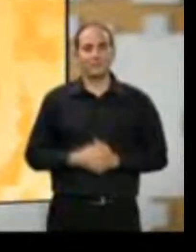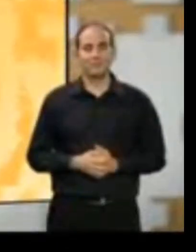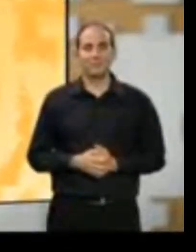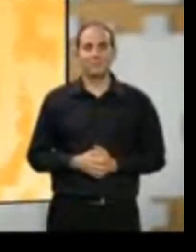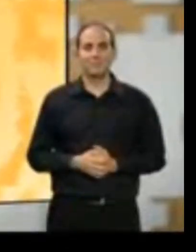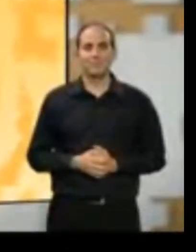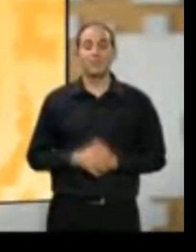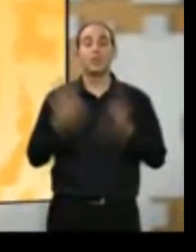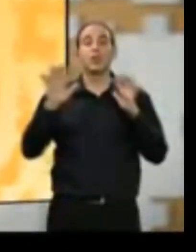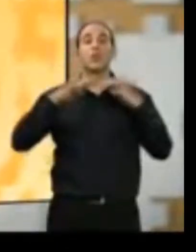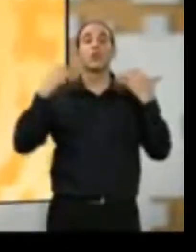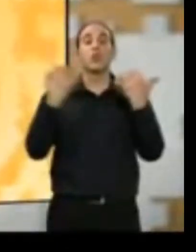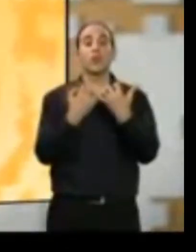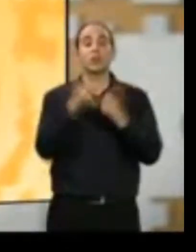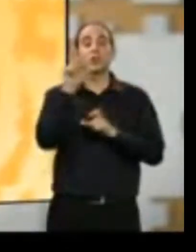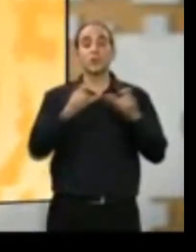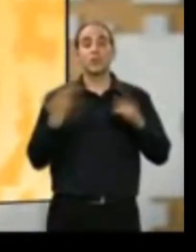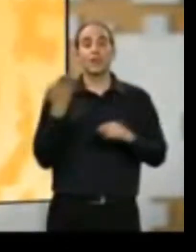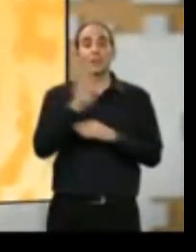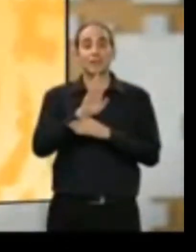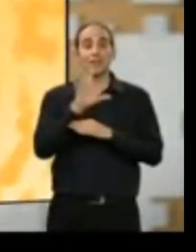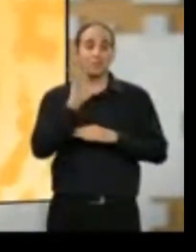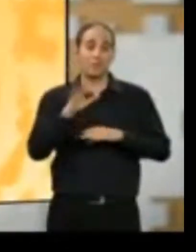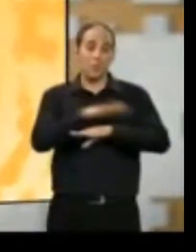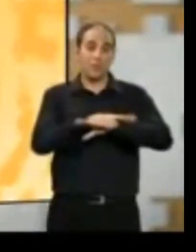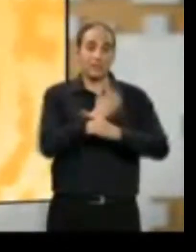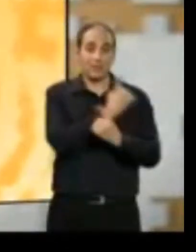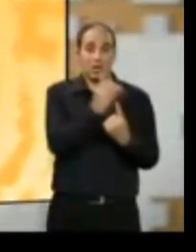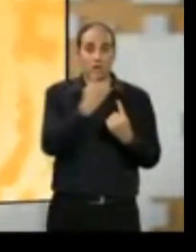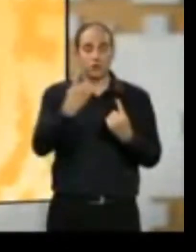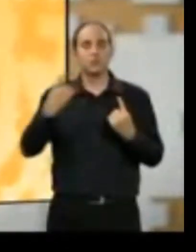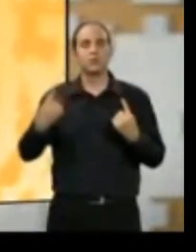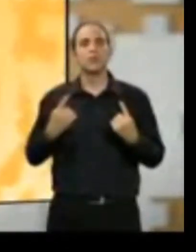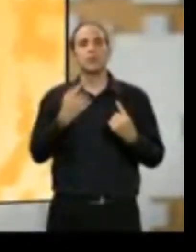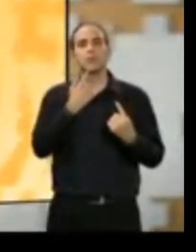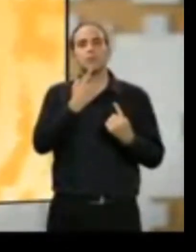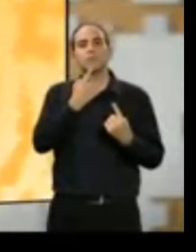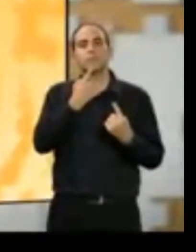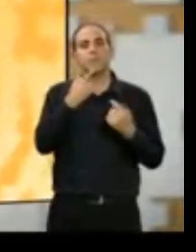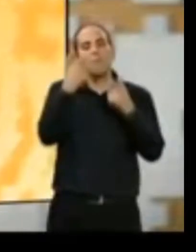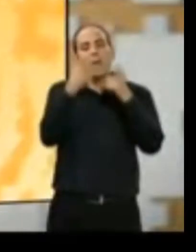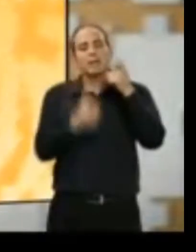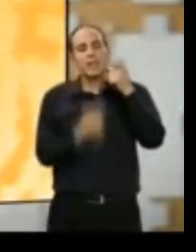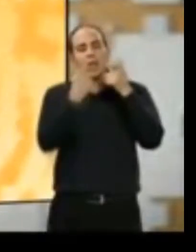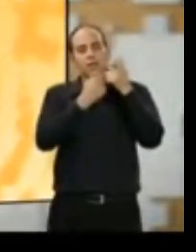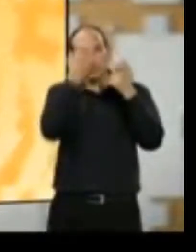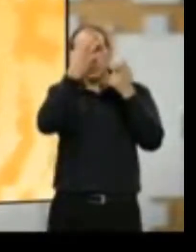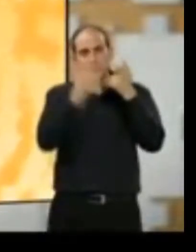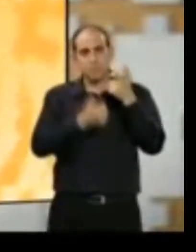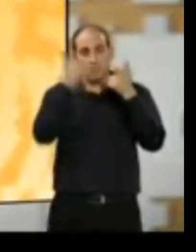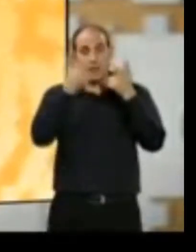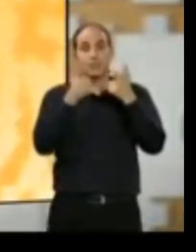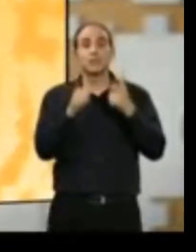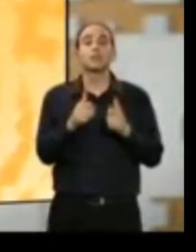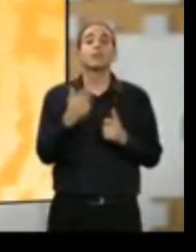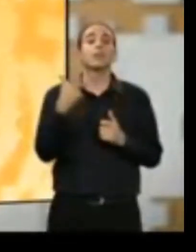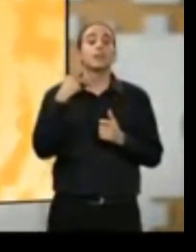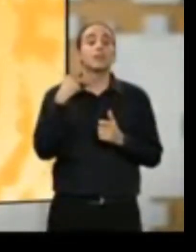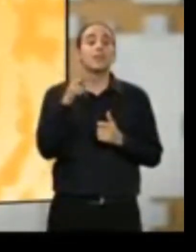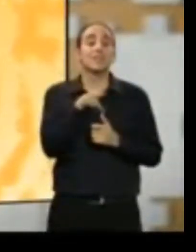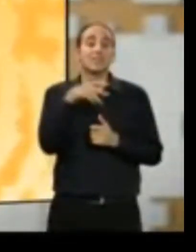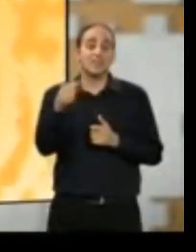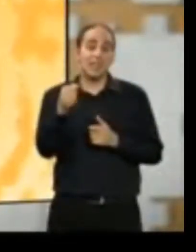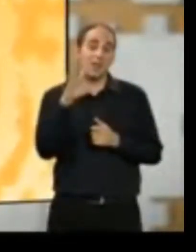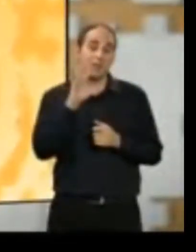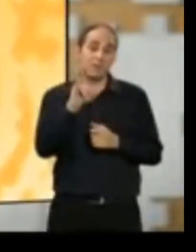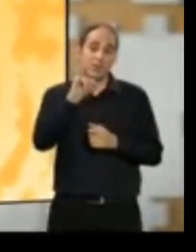En el Congreso, los representantes de los ministerios han detallado las partidas de los presupuestos. El diputado de Chunta aragonesista, por la